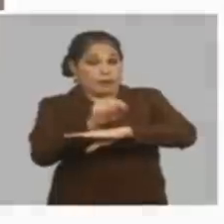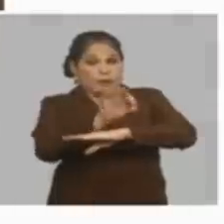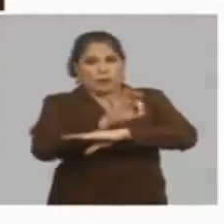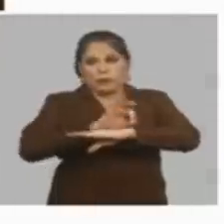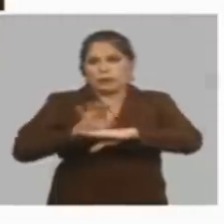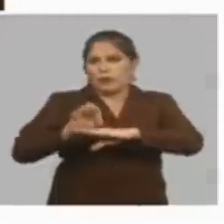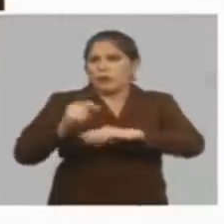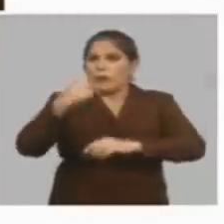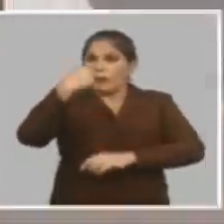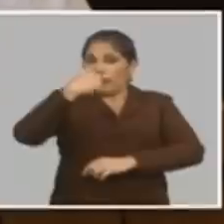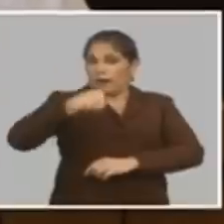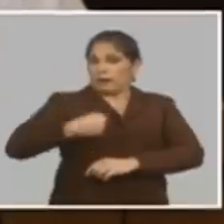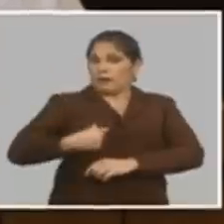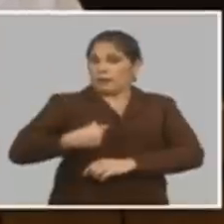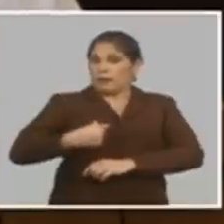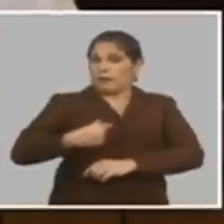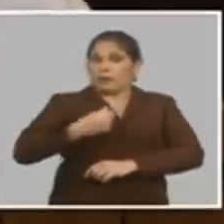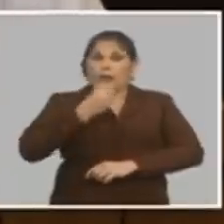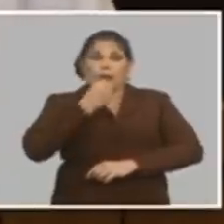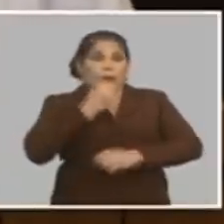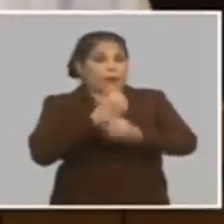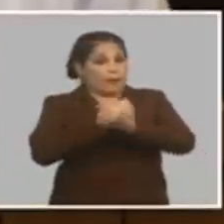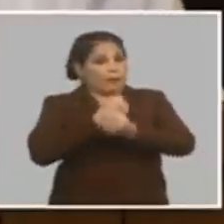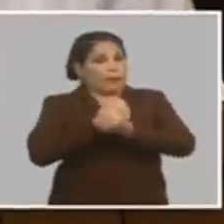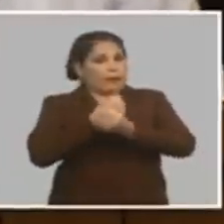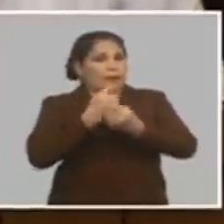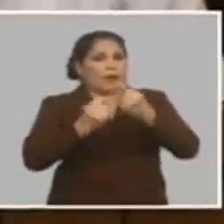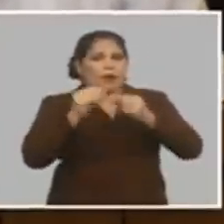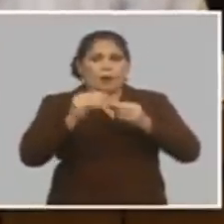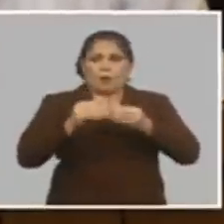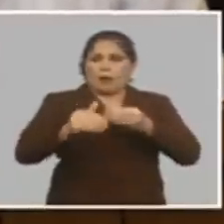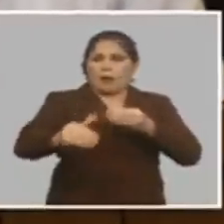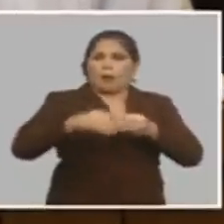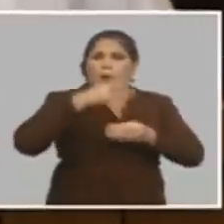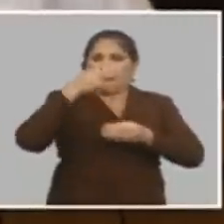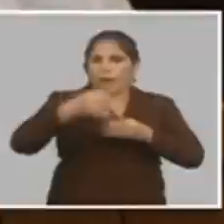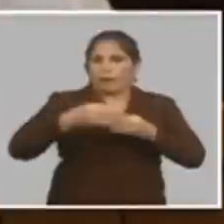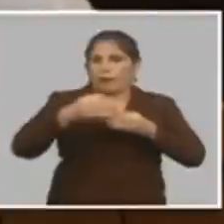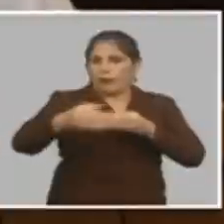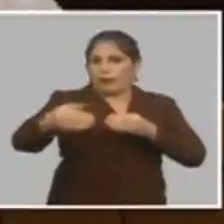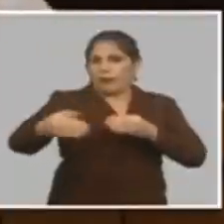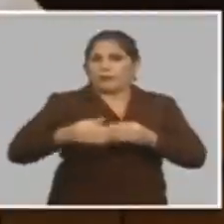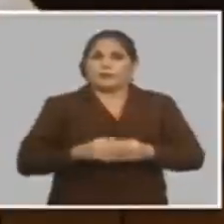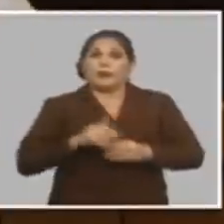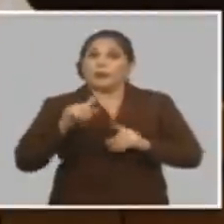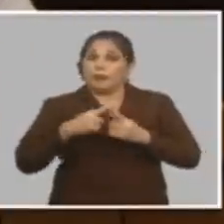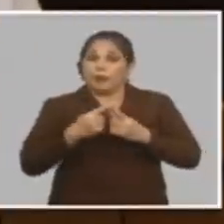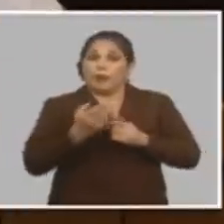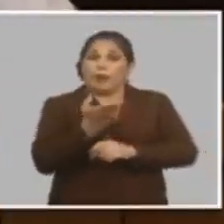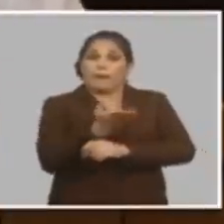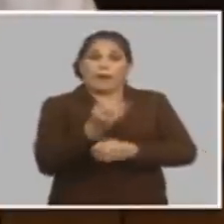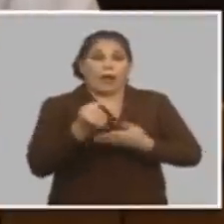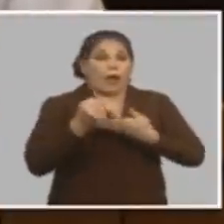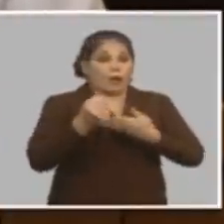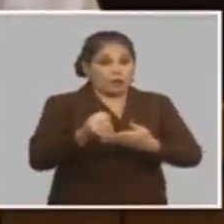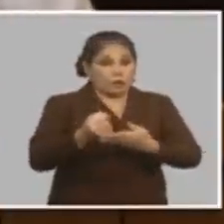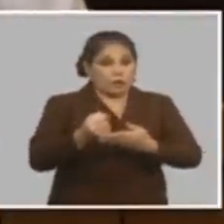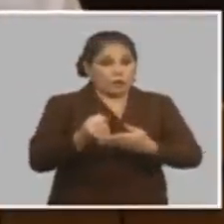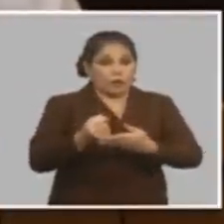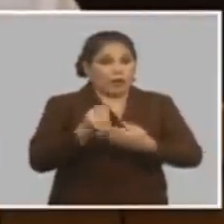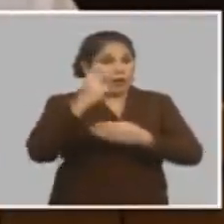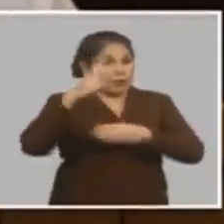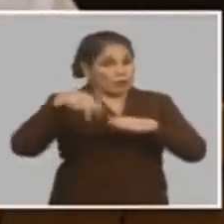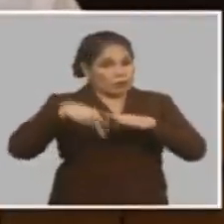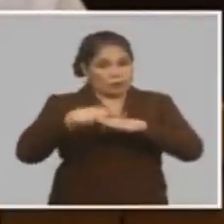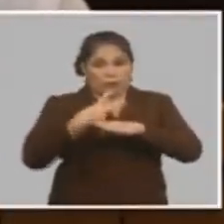de las personas que sean vulnerables que si las vamos adelantando desde ahora es mejor pero que si van a pedir ayuda la ayuda hay que darle en menos